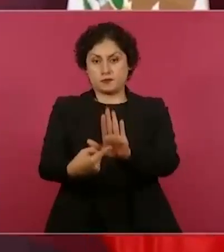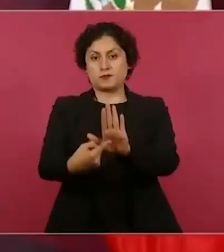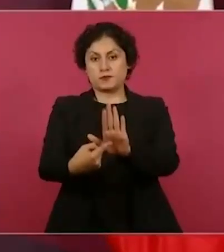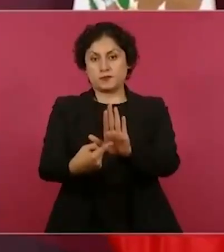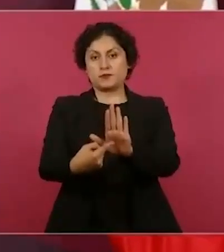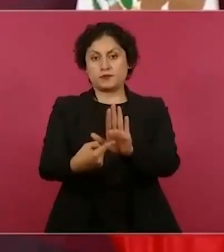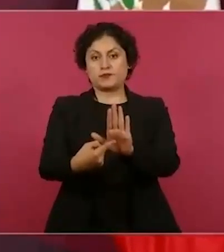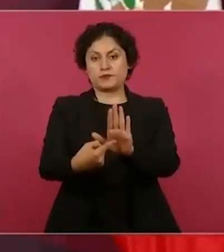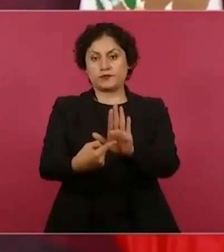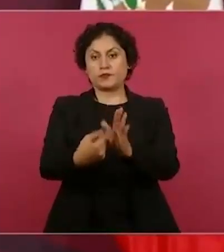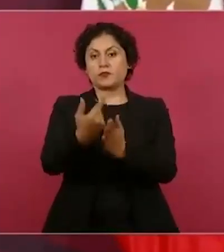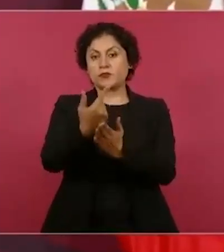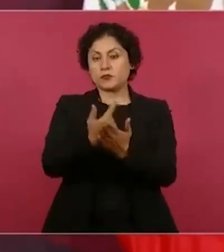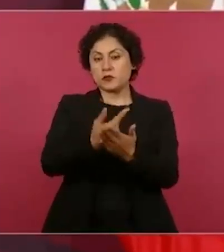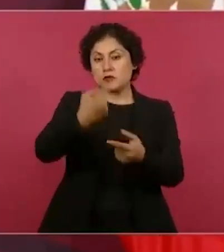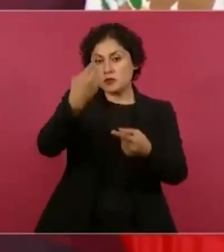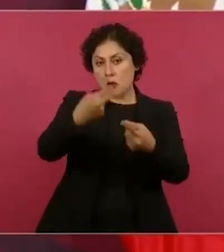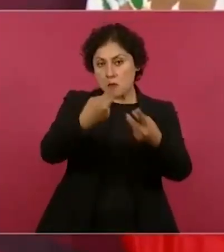nombres